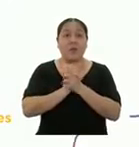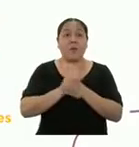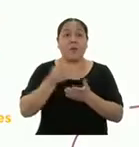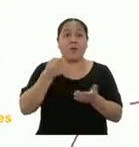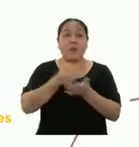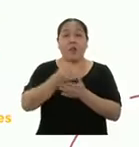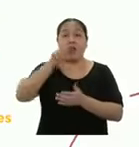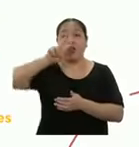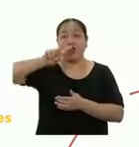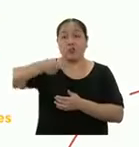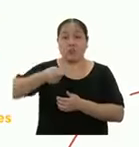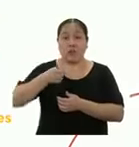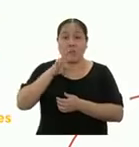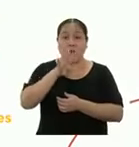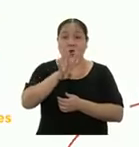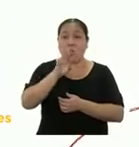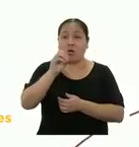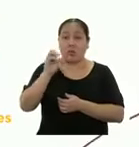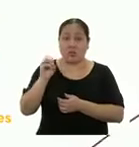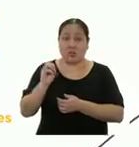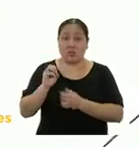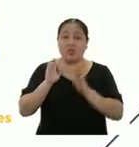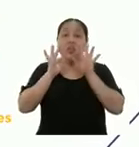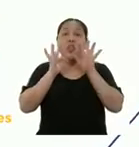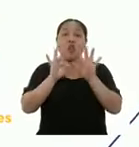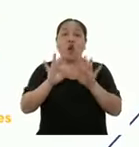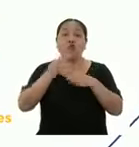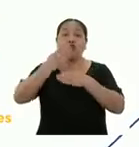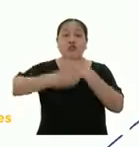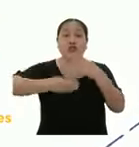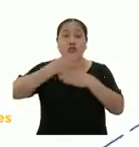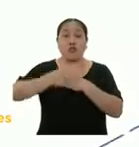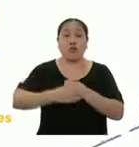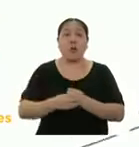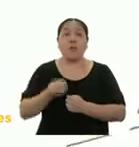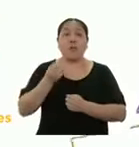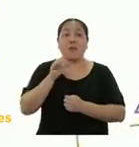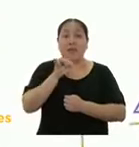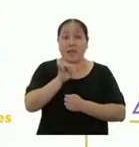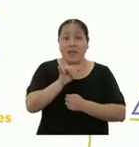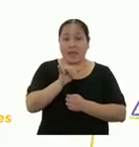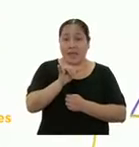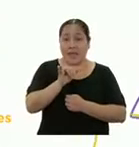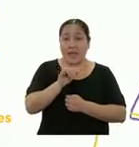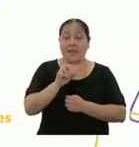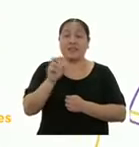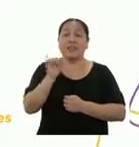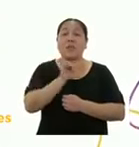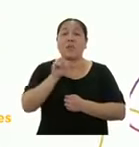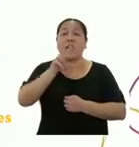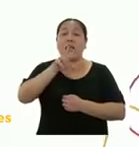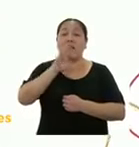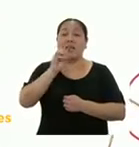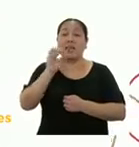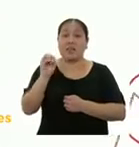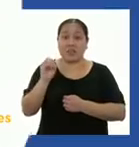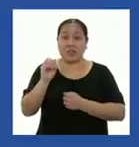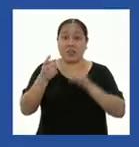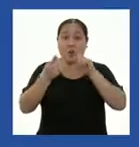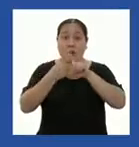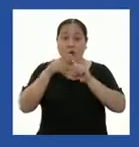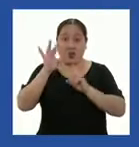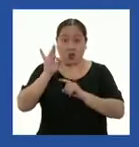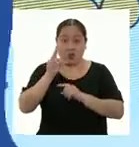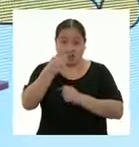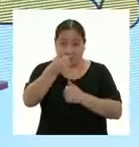.400 soles en sus ocho rollos de malla, porque Y es igual a 300 por 8. ¿Acertaron en